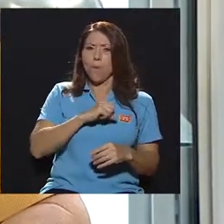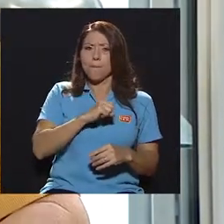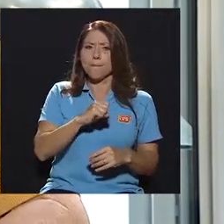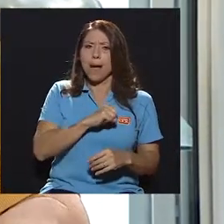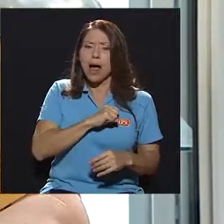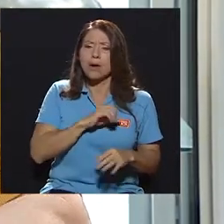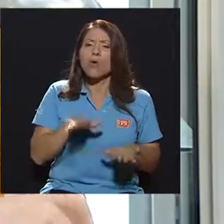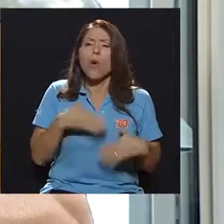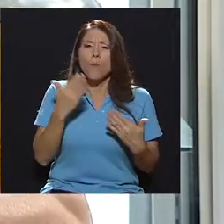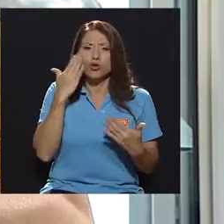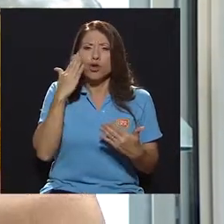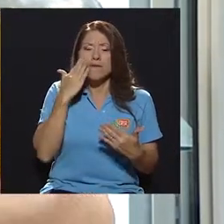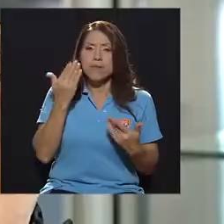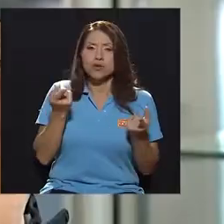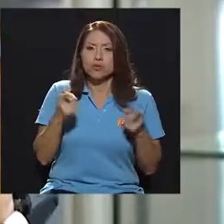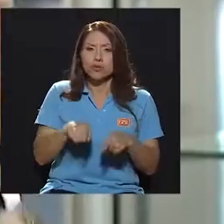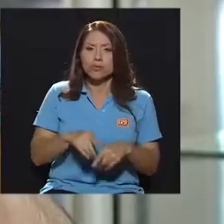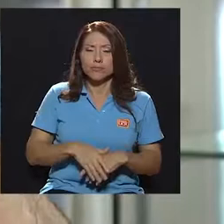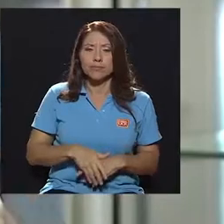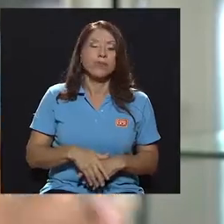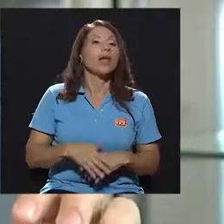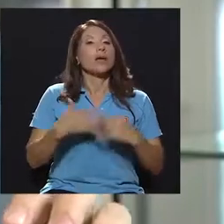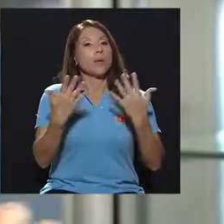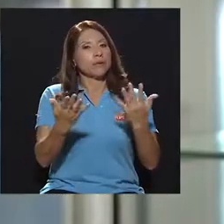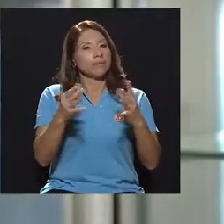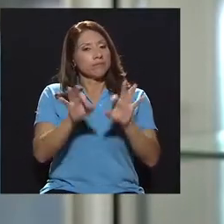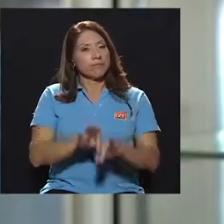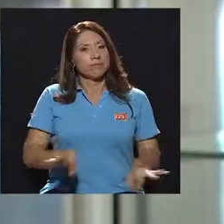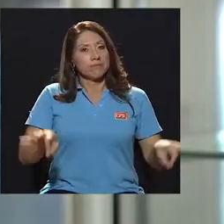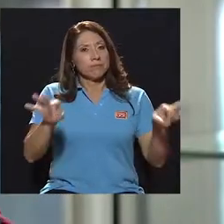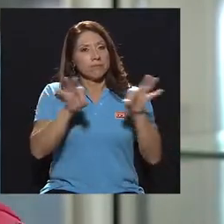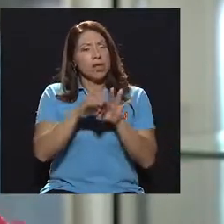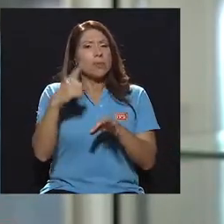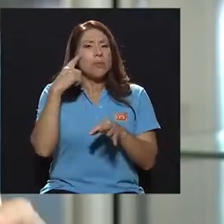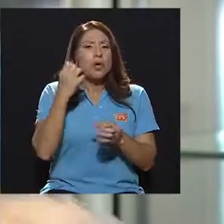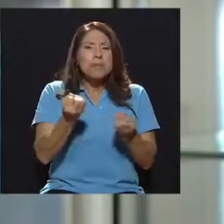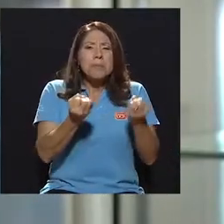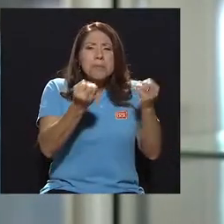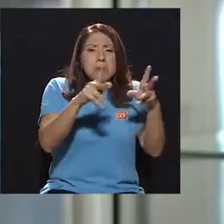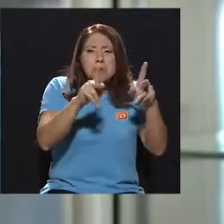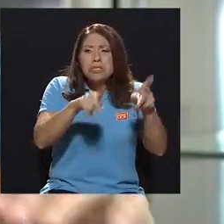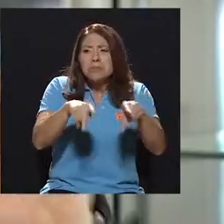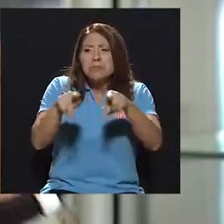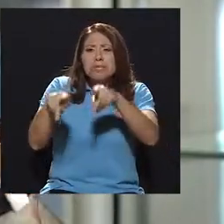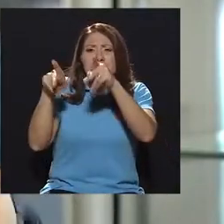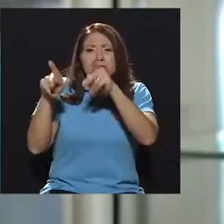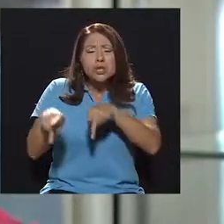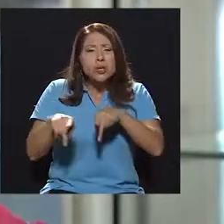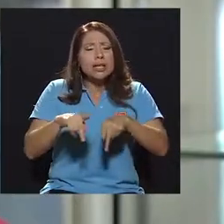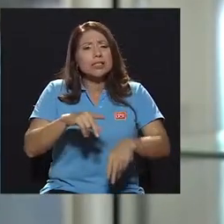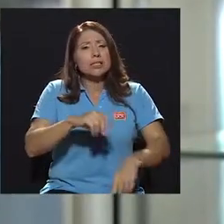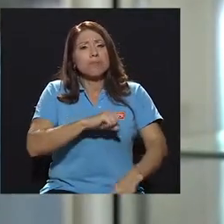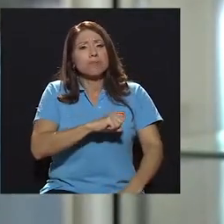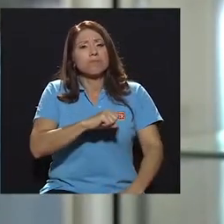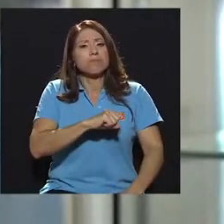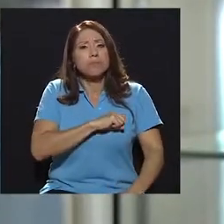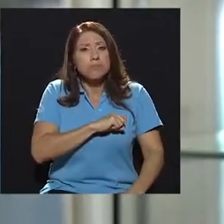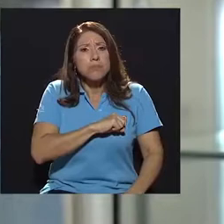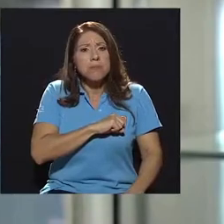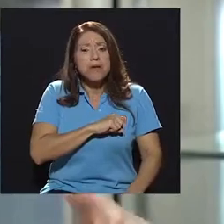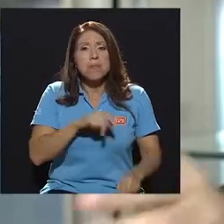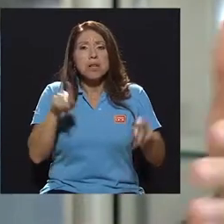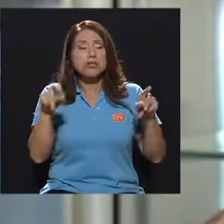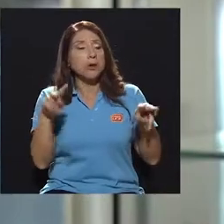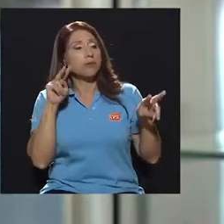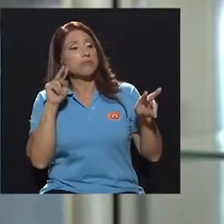cardiorrespiratorio? Ok, eso es esencial, porque son, vean, son cientos los casos que las personas entran en paro cardíaco